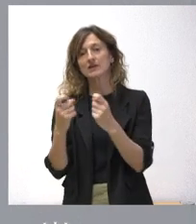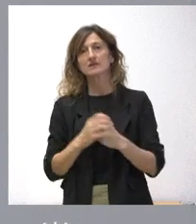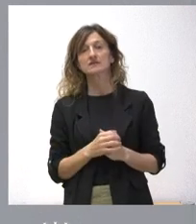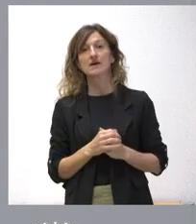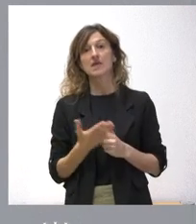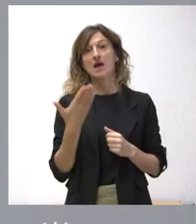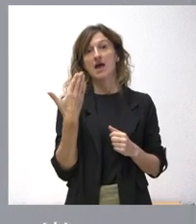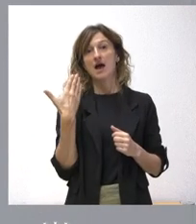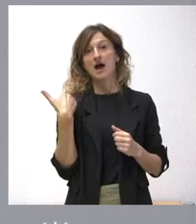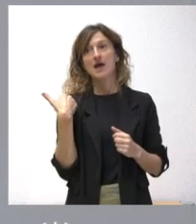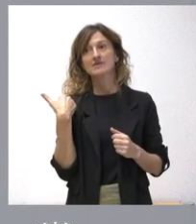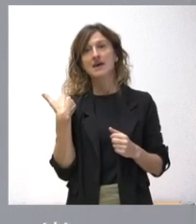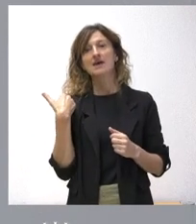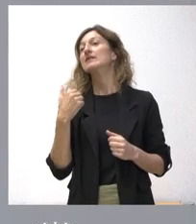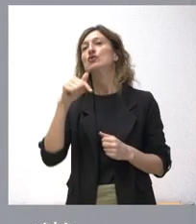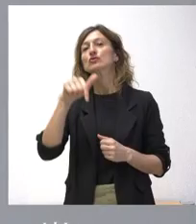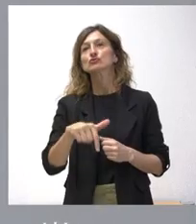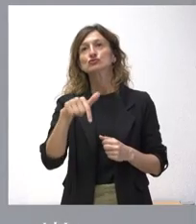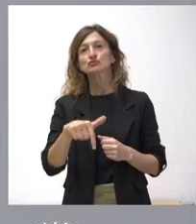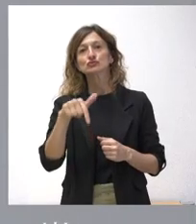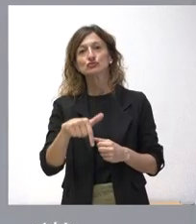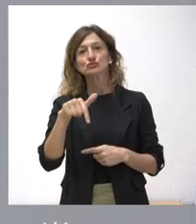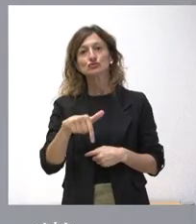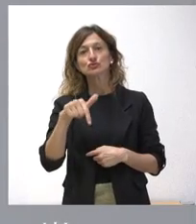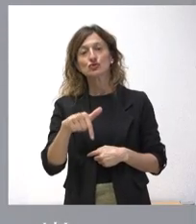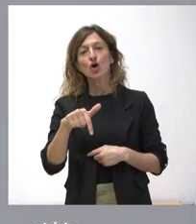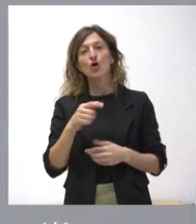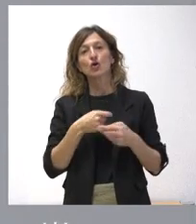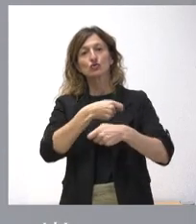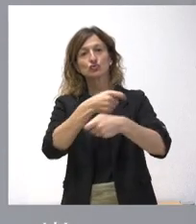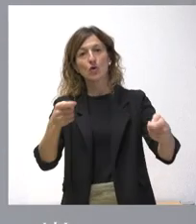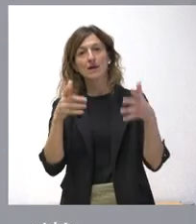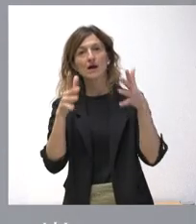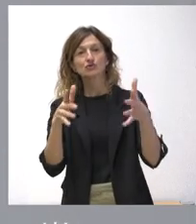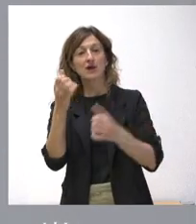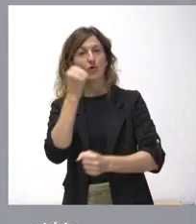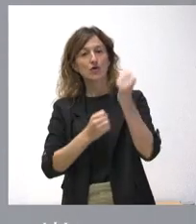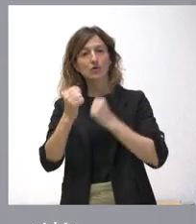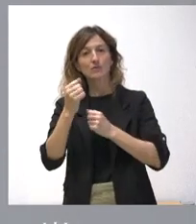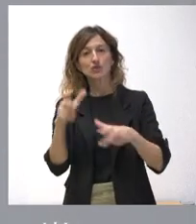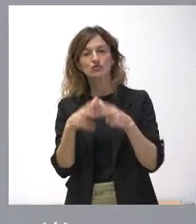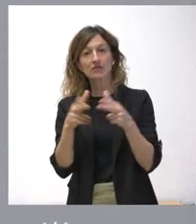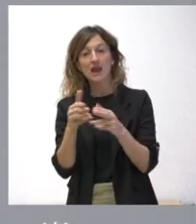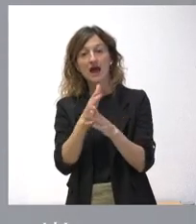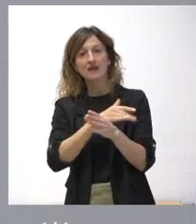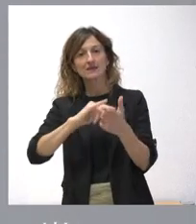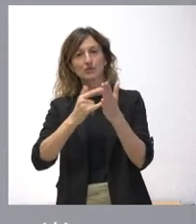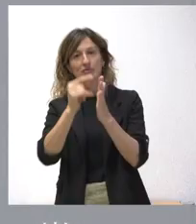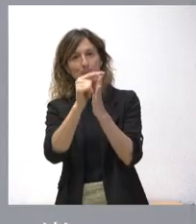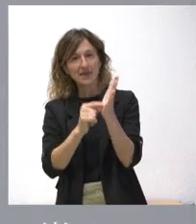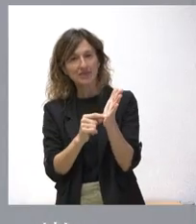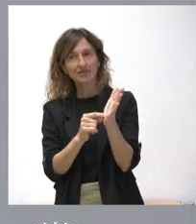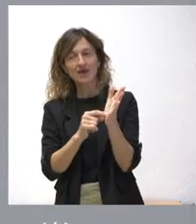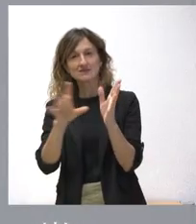ayer mismo yo remití al Consejo Económico y Social este anteproyecto de medidas que